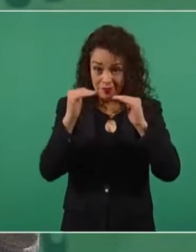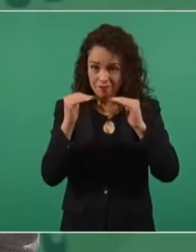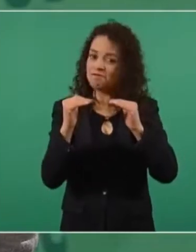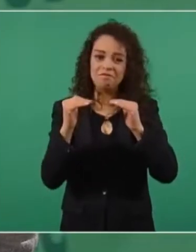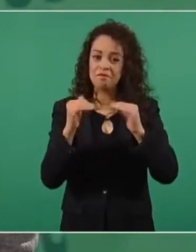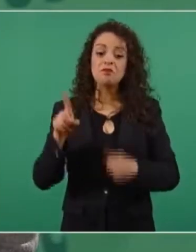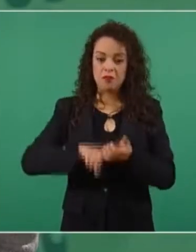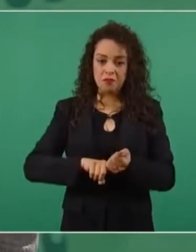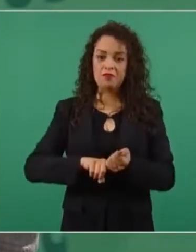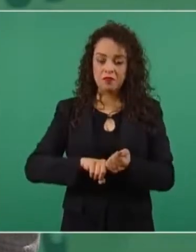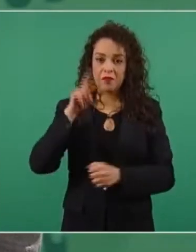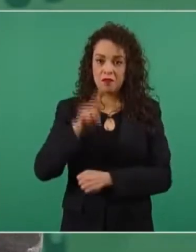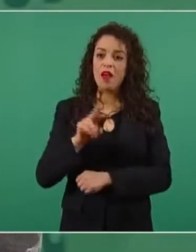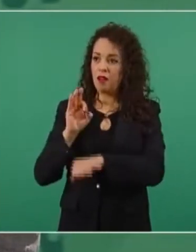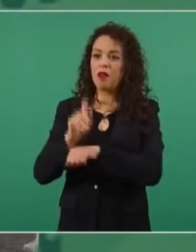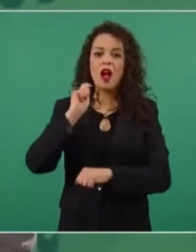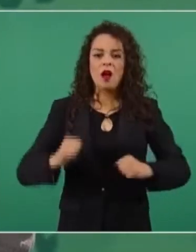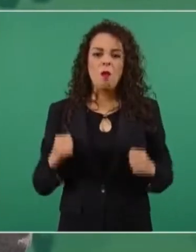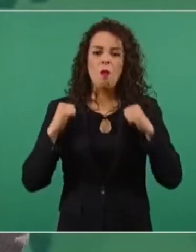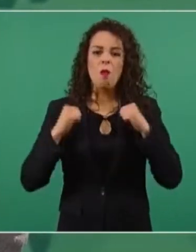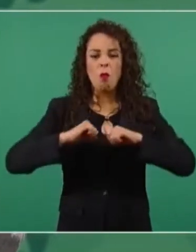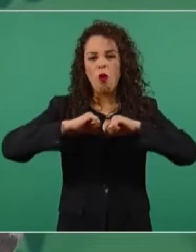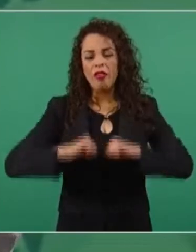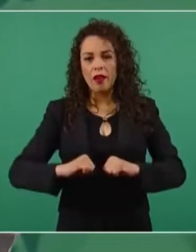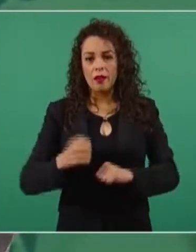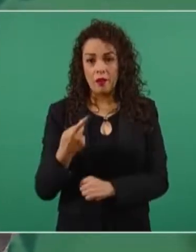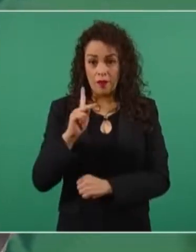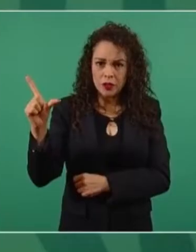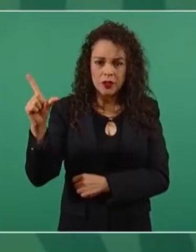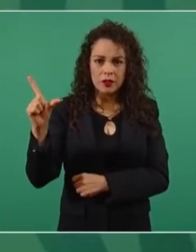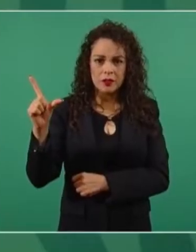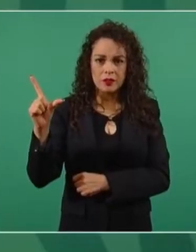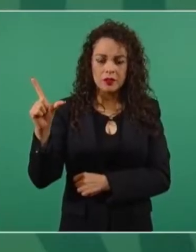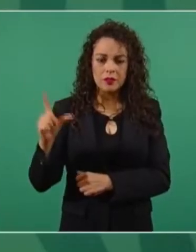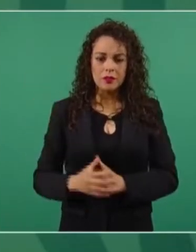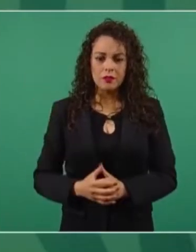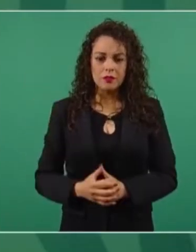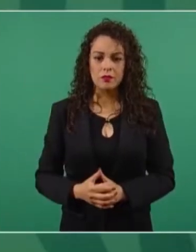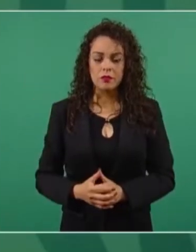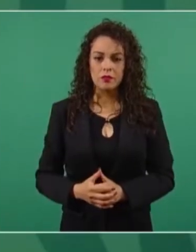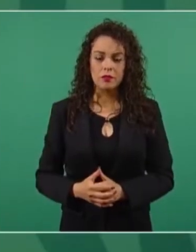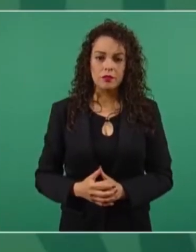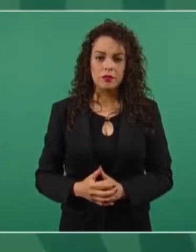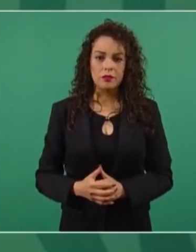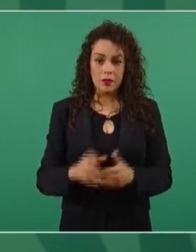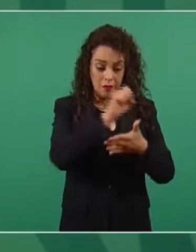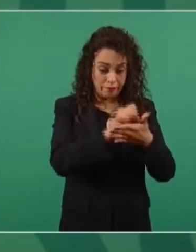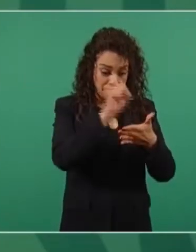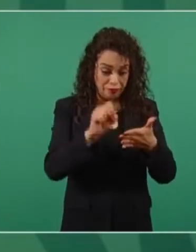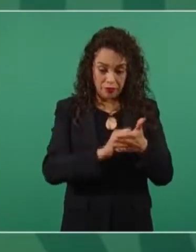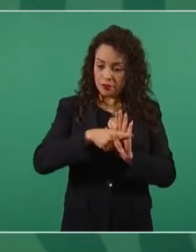y muy distantes, muy lejos de los ciudadanos, del pueblo. No hay artículos,